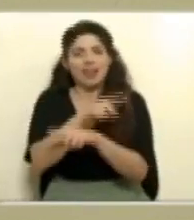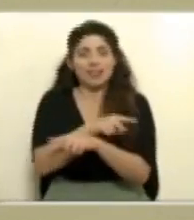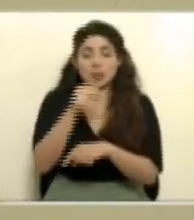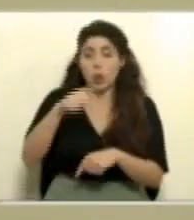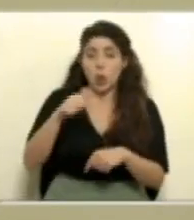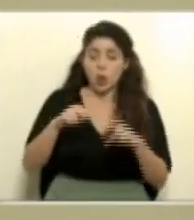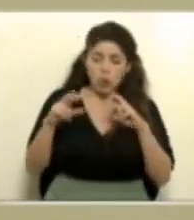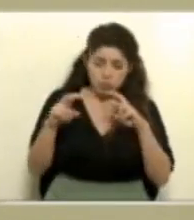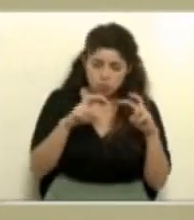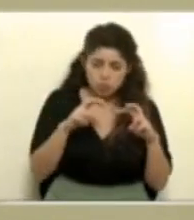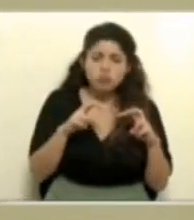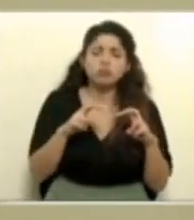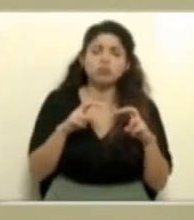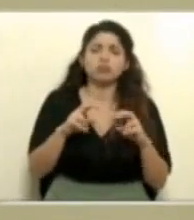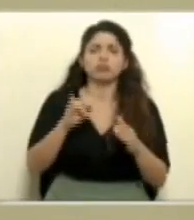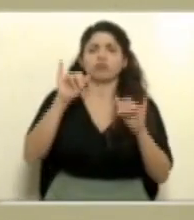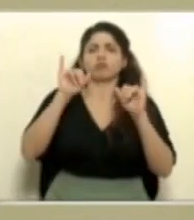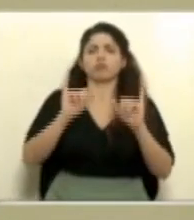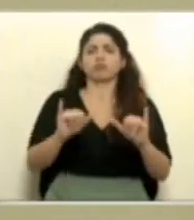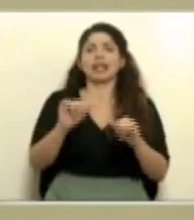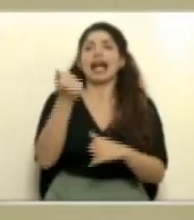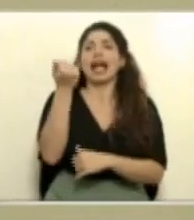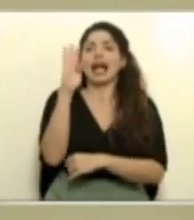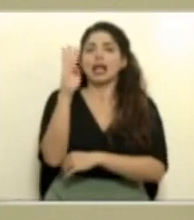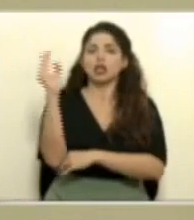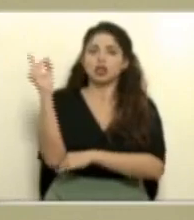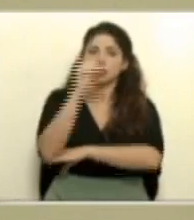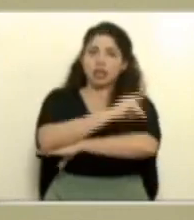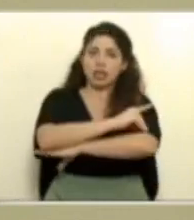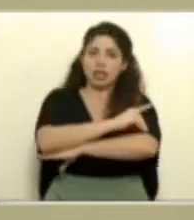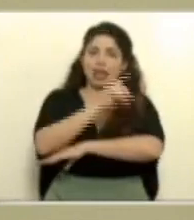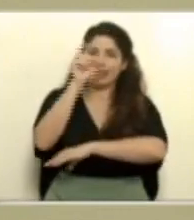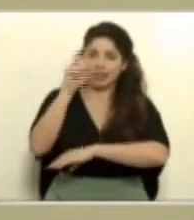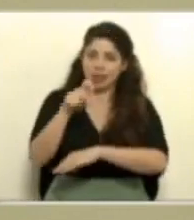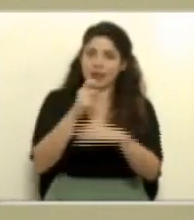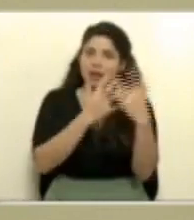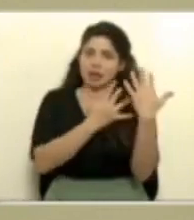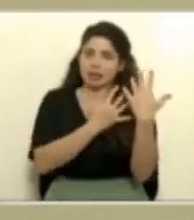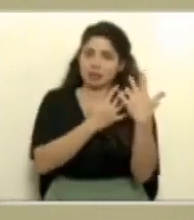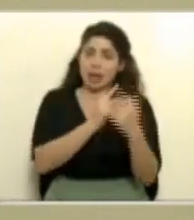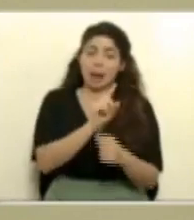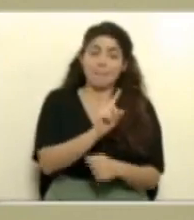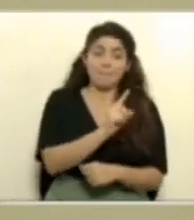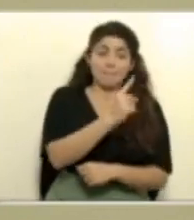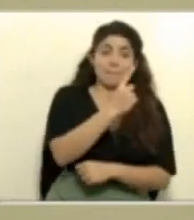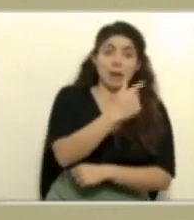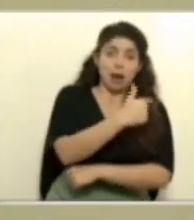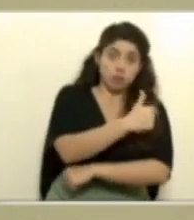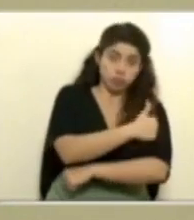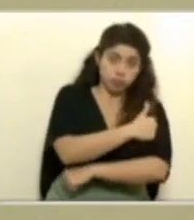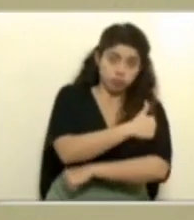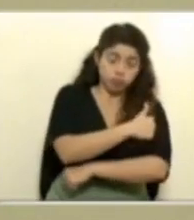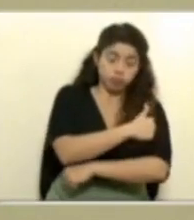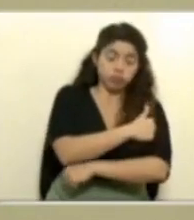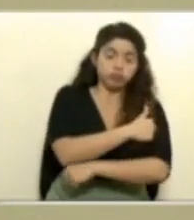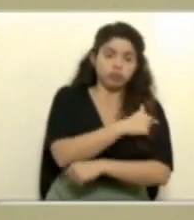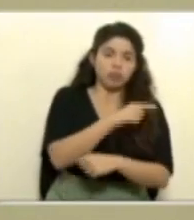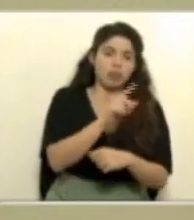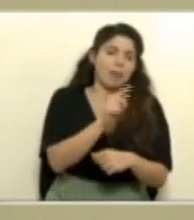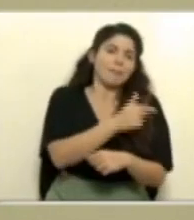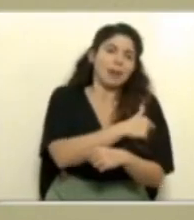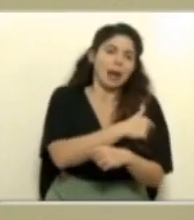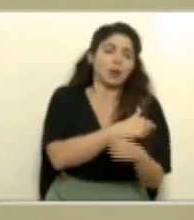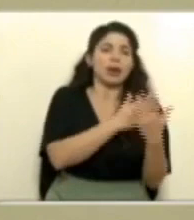valoró hoy, se mantiene el lapso de al menos 14 días que hay que esperar entre la aplicación de una vacuna con